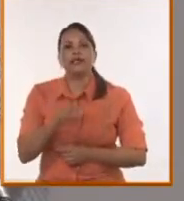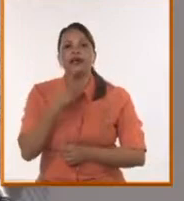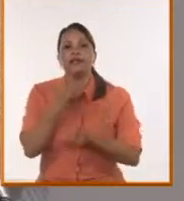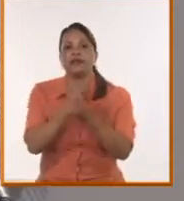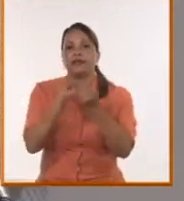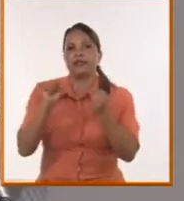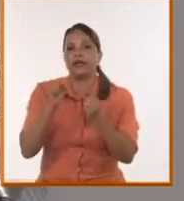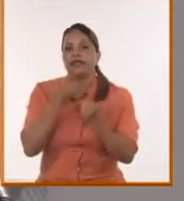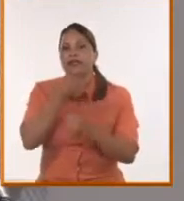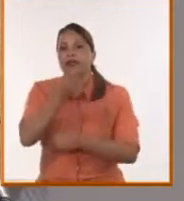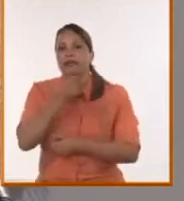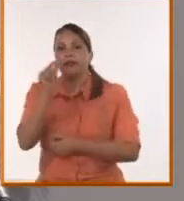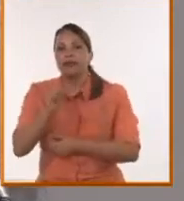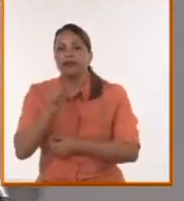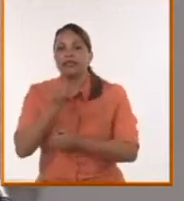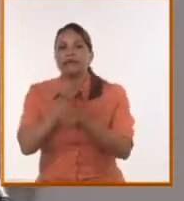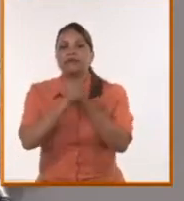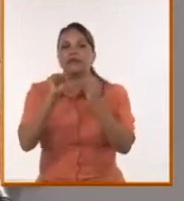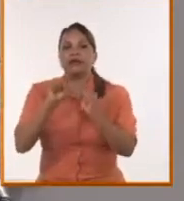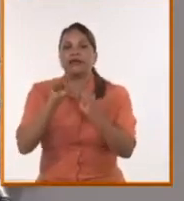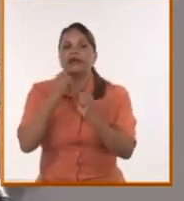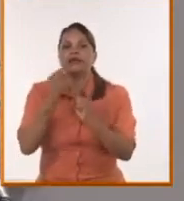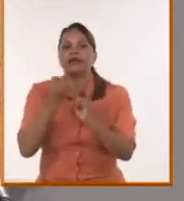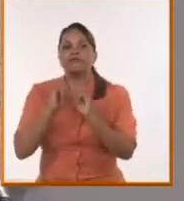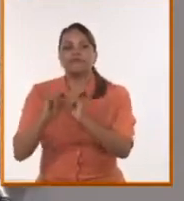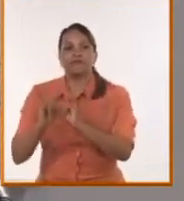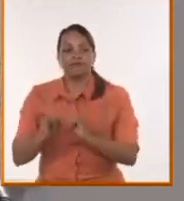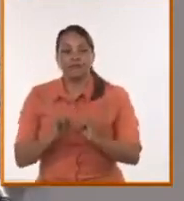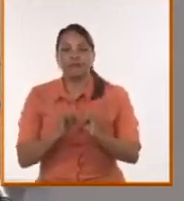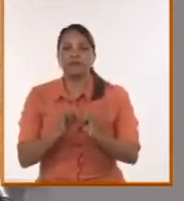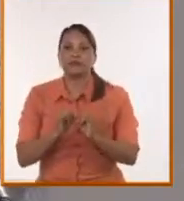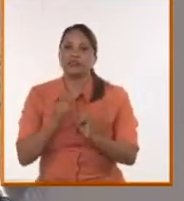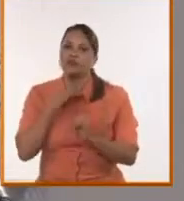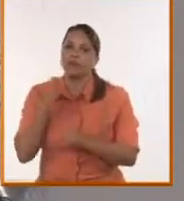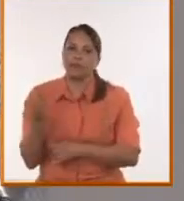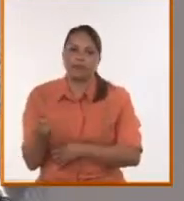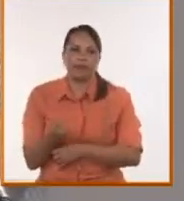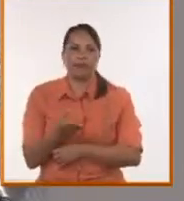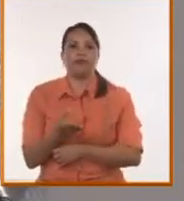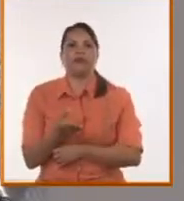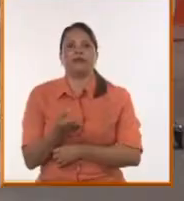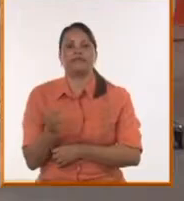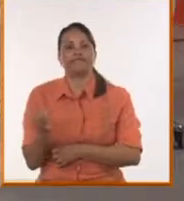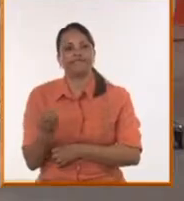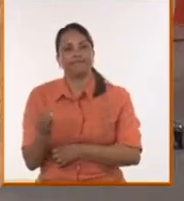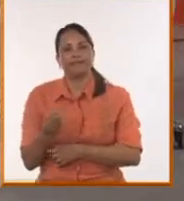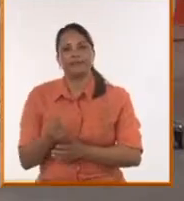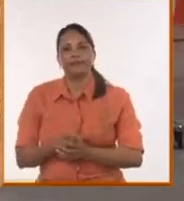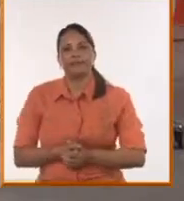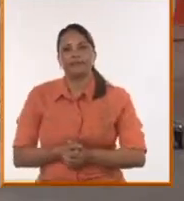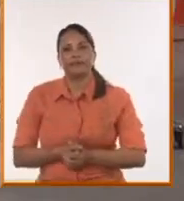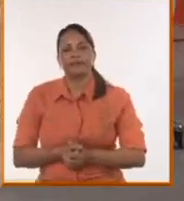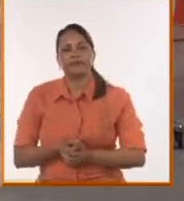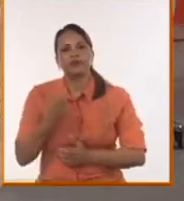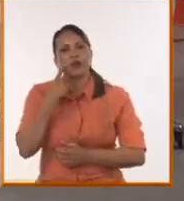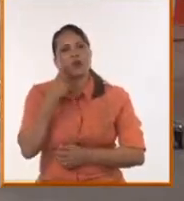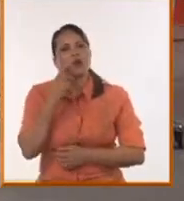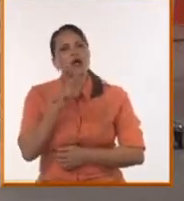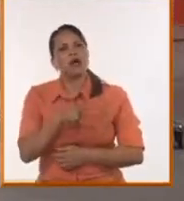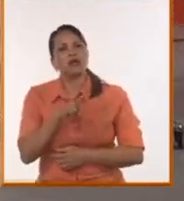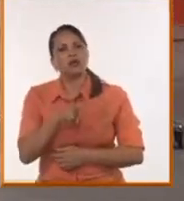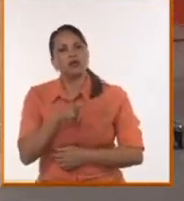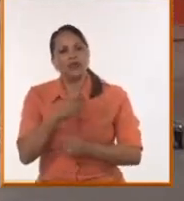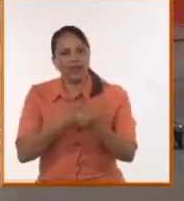prensa y libertad de información en la Unión Europea, en los países, es una absoluta mentira. Cuando uno ve esas